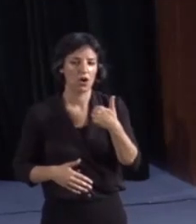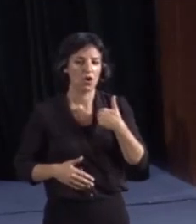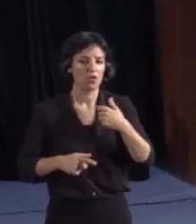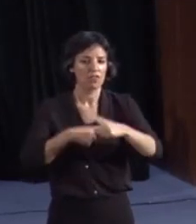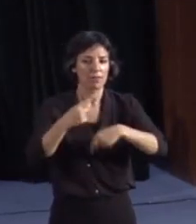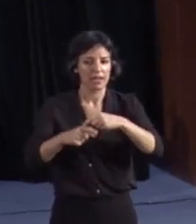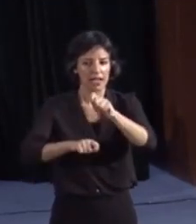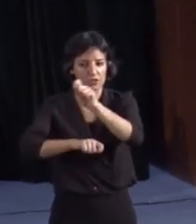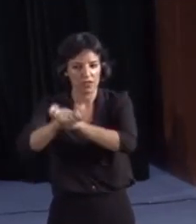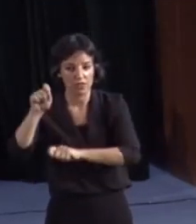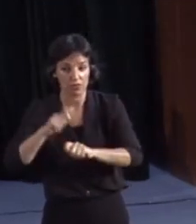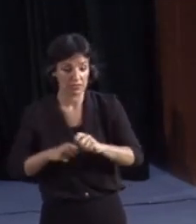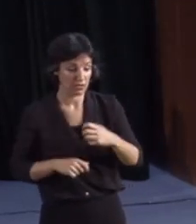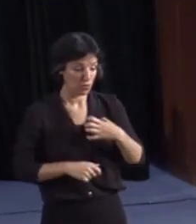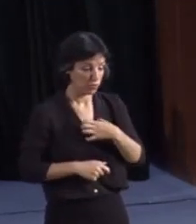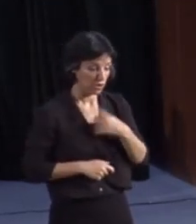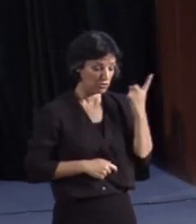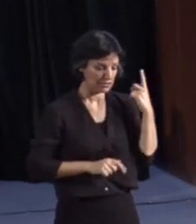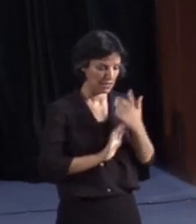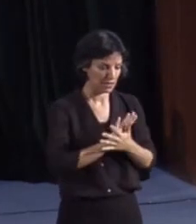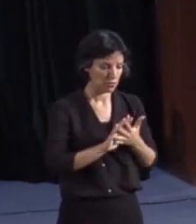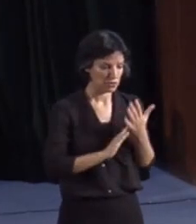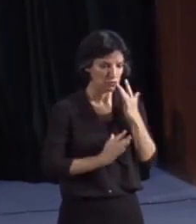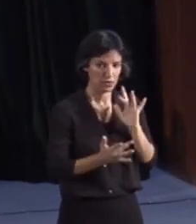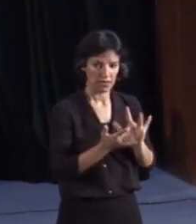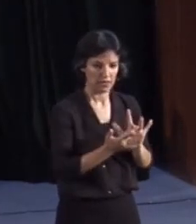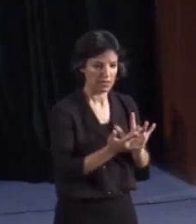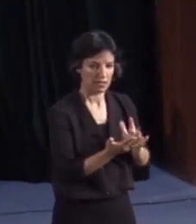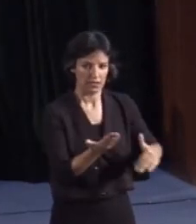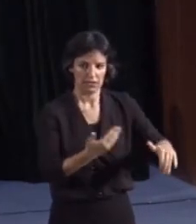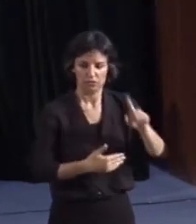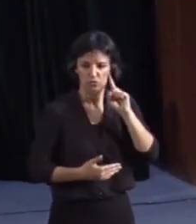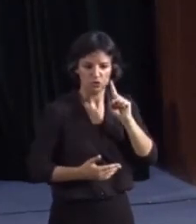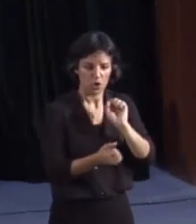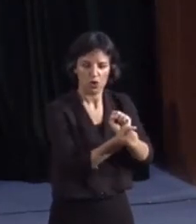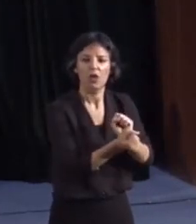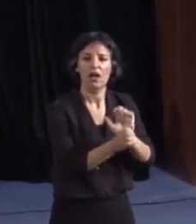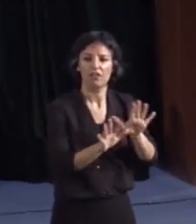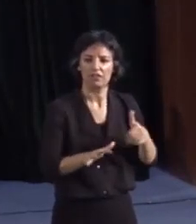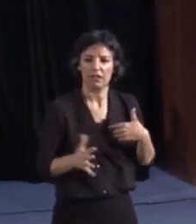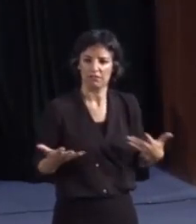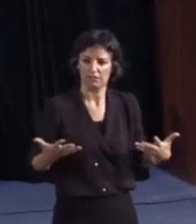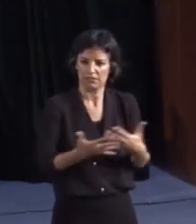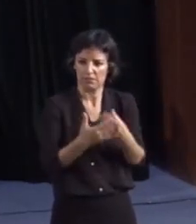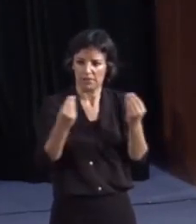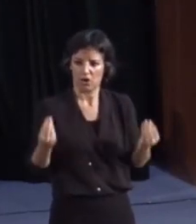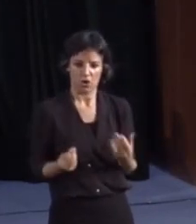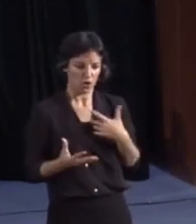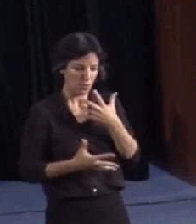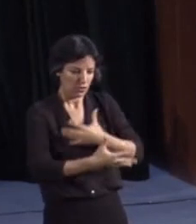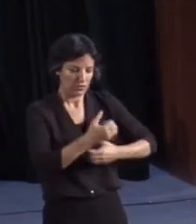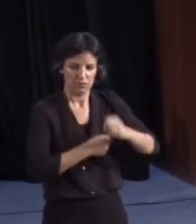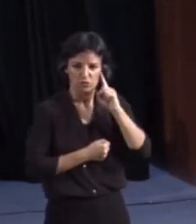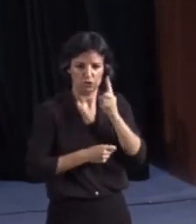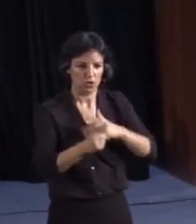entendiendo la necesidad de contextualizar y acercar y empatizar la situación del sordo con su entorno,